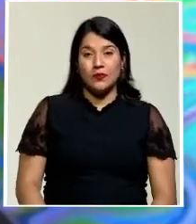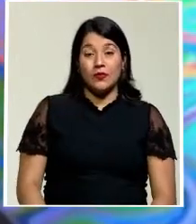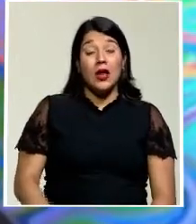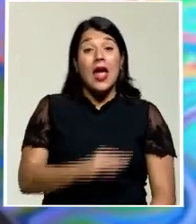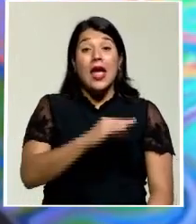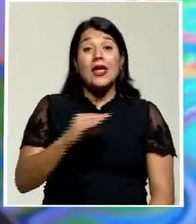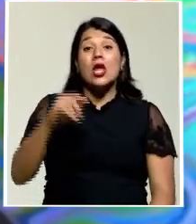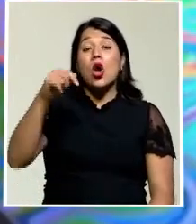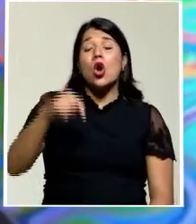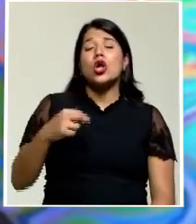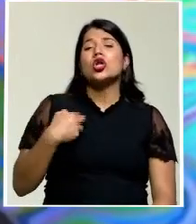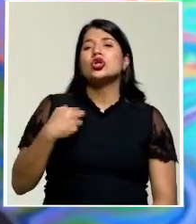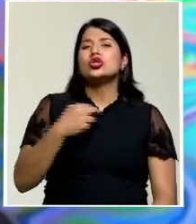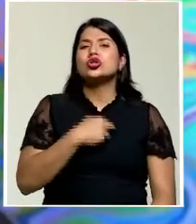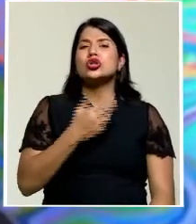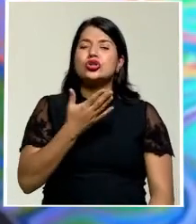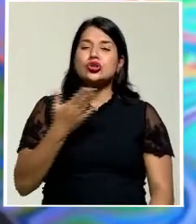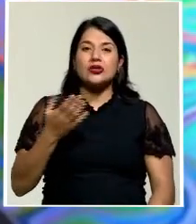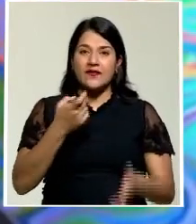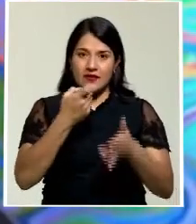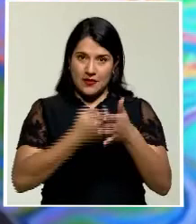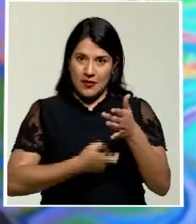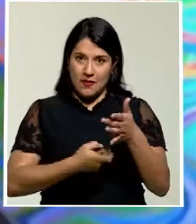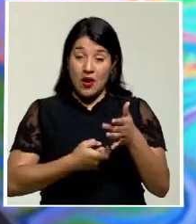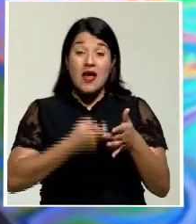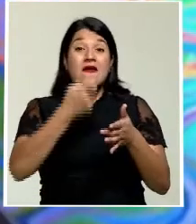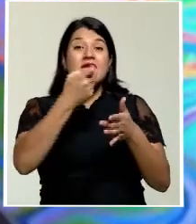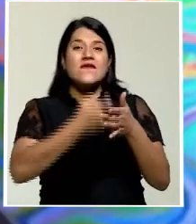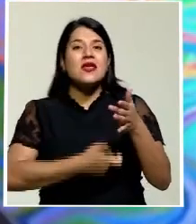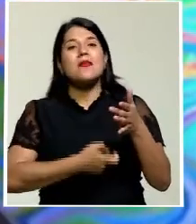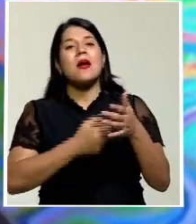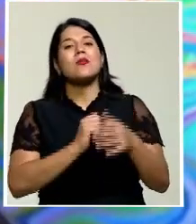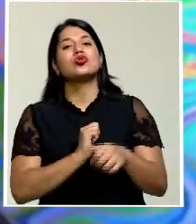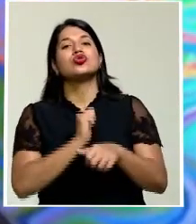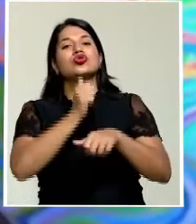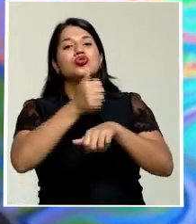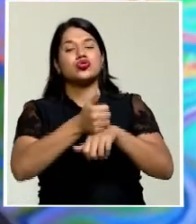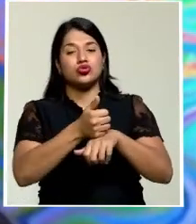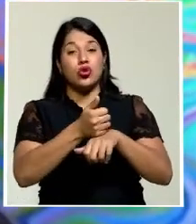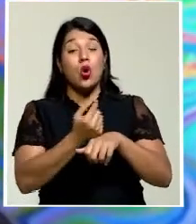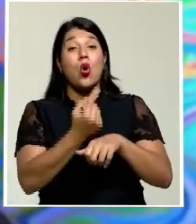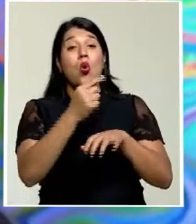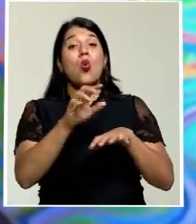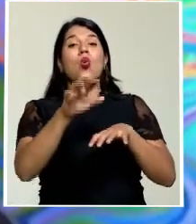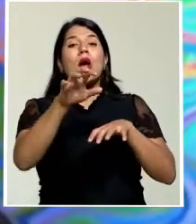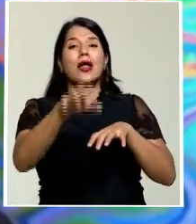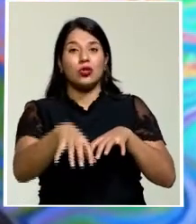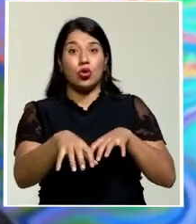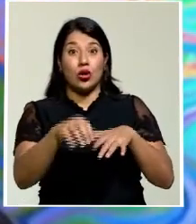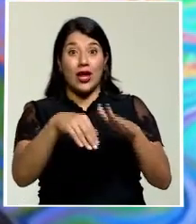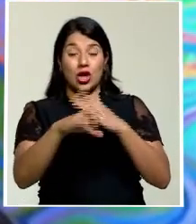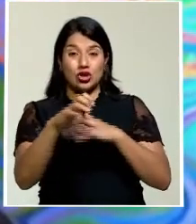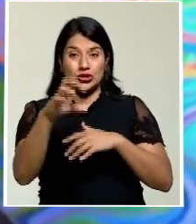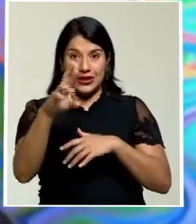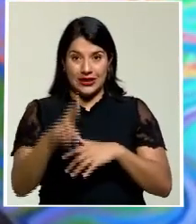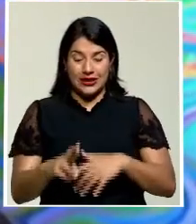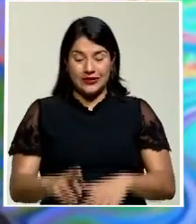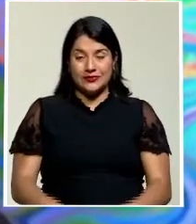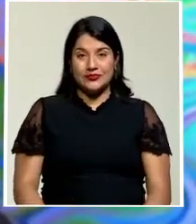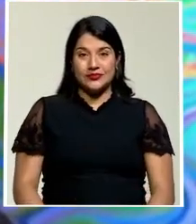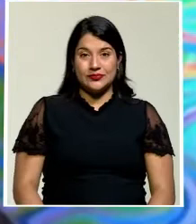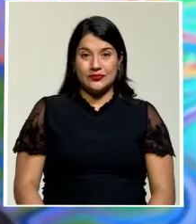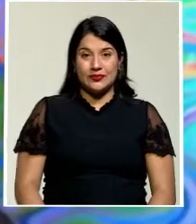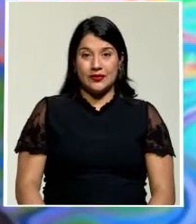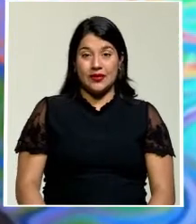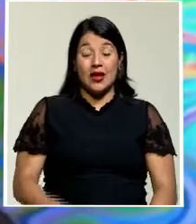hoy lo que firmamos es la constitución de un cantón joya de Costa Rica. En